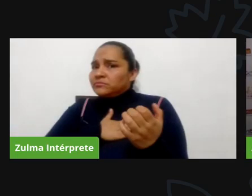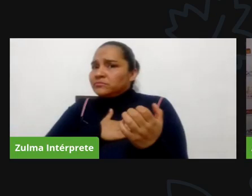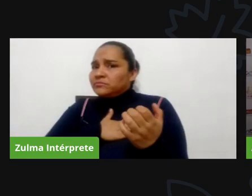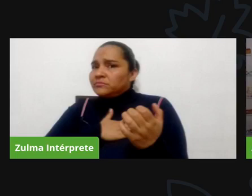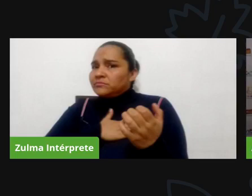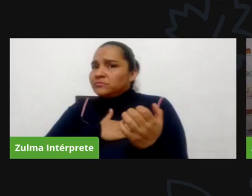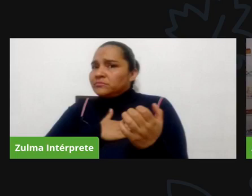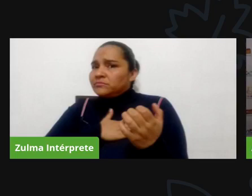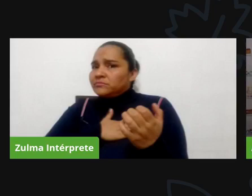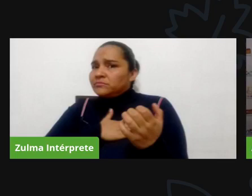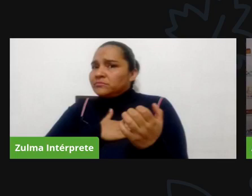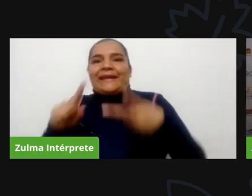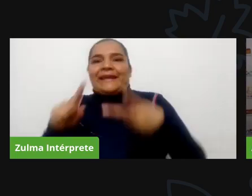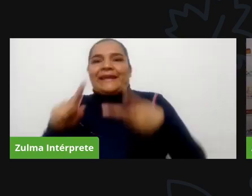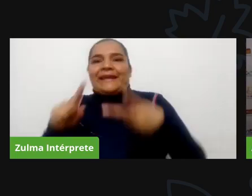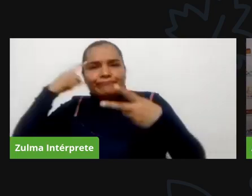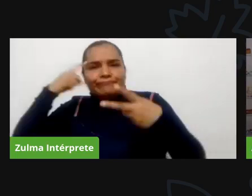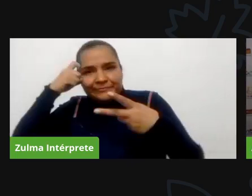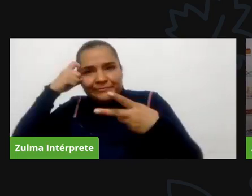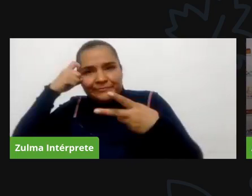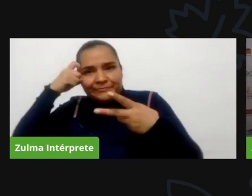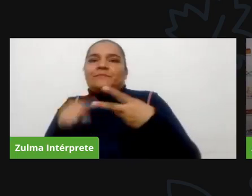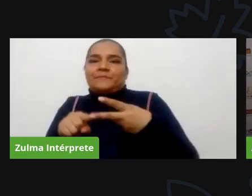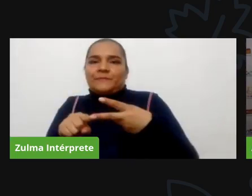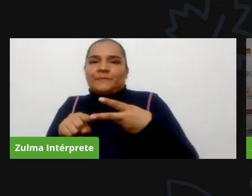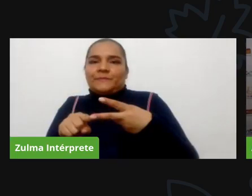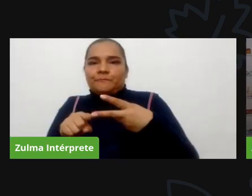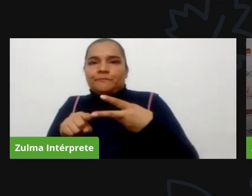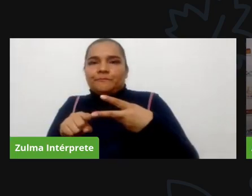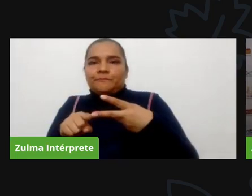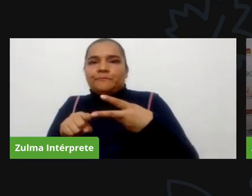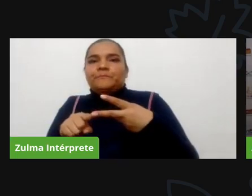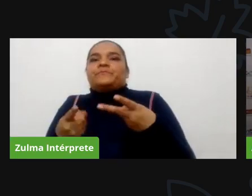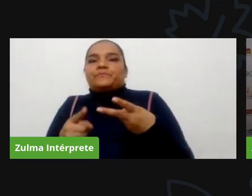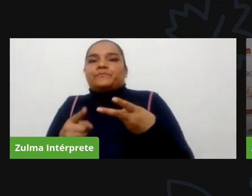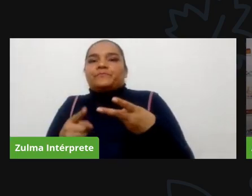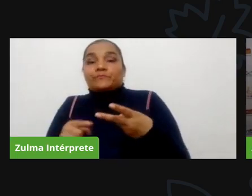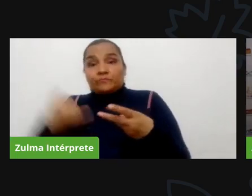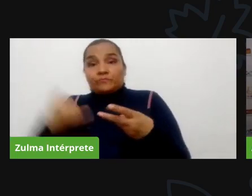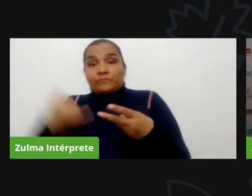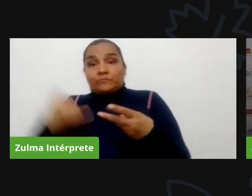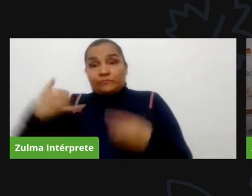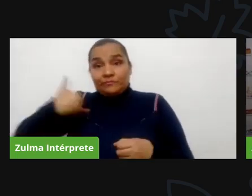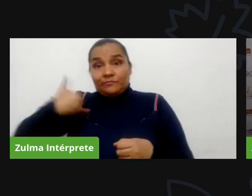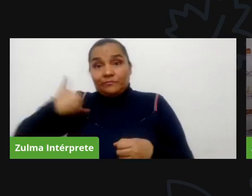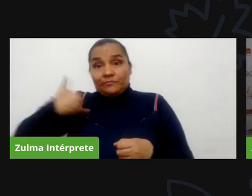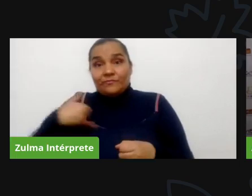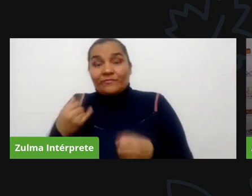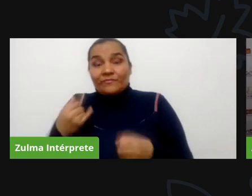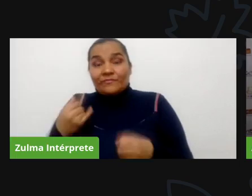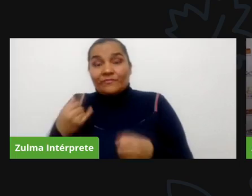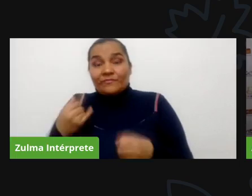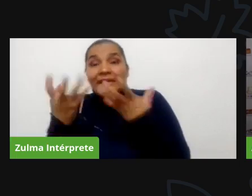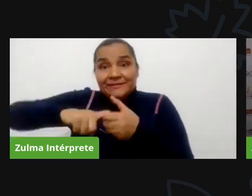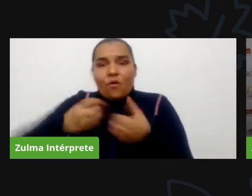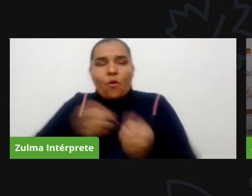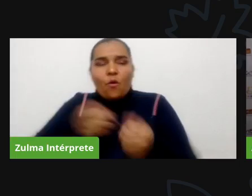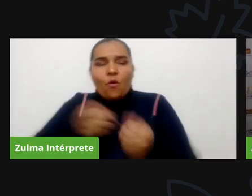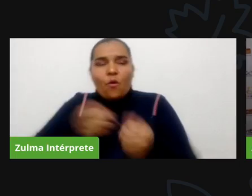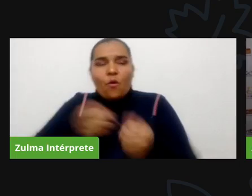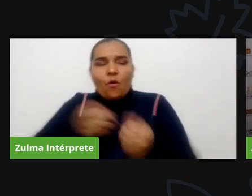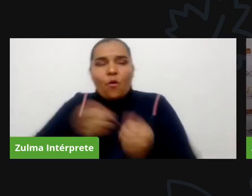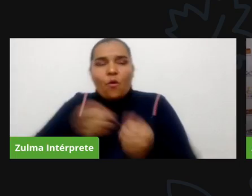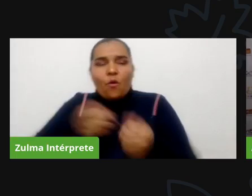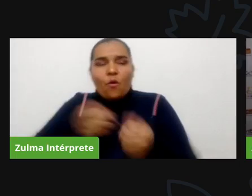participación a escenarios de representación esos escenarios son los que empiezan a formar los líderes cada vuelta de